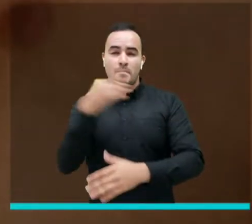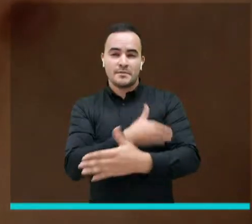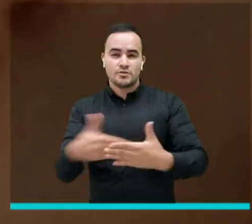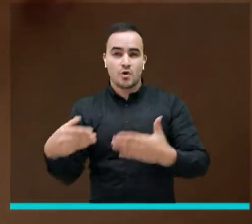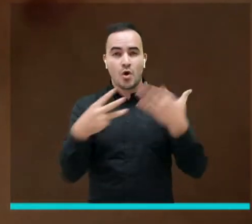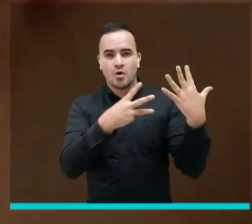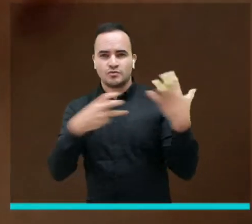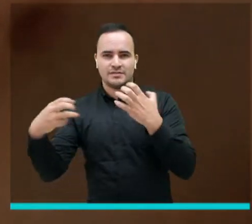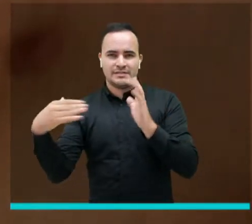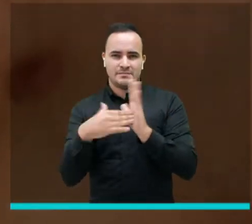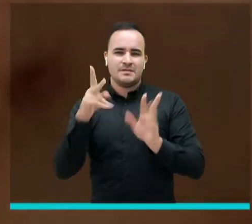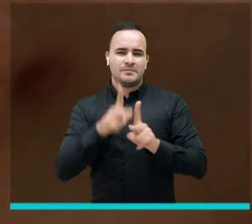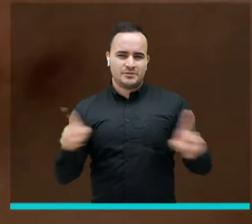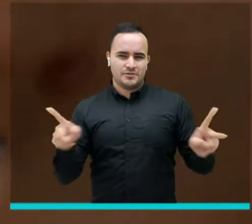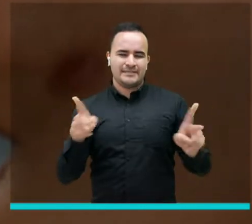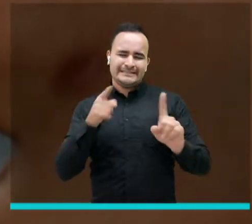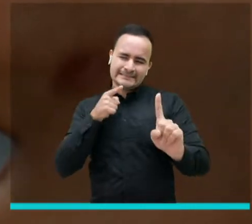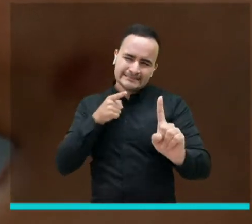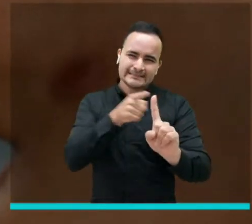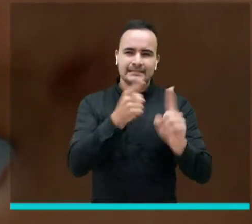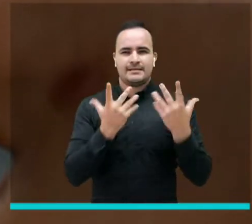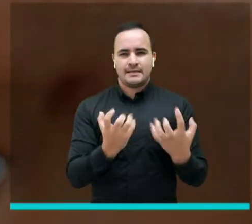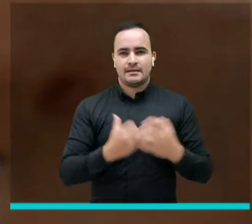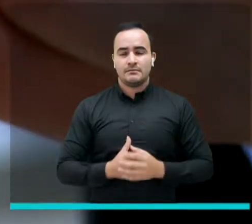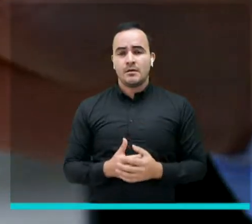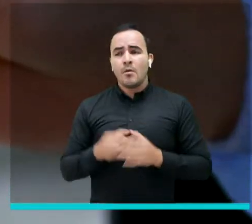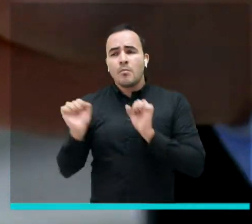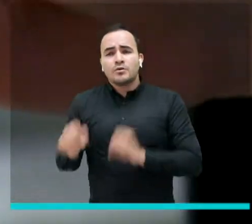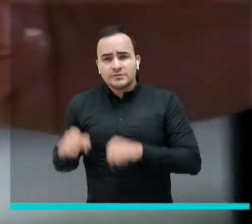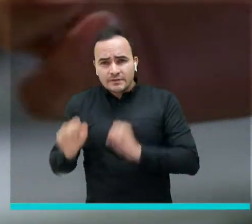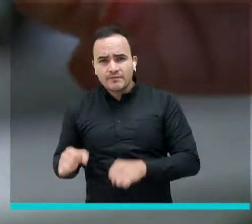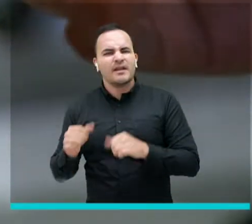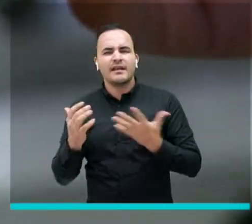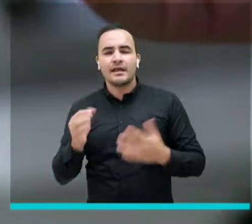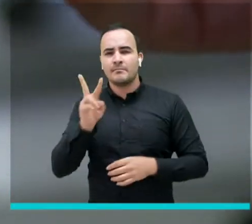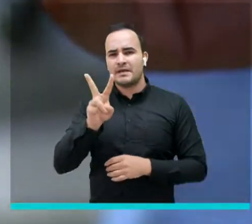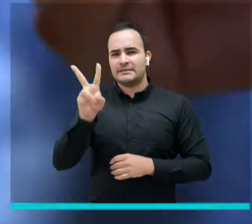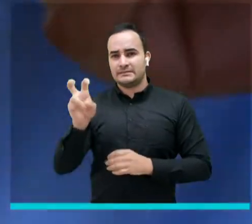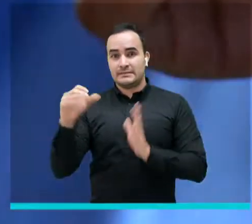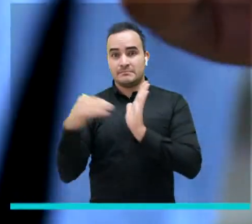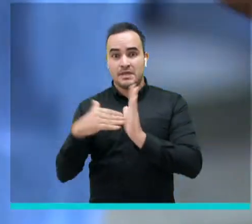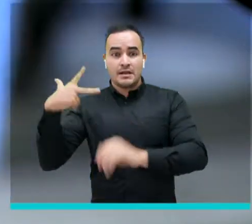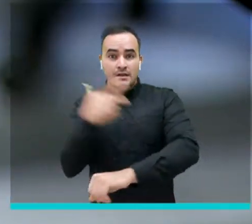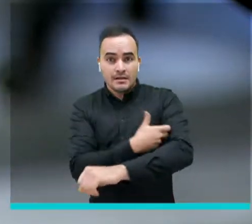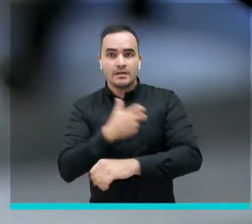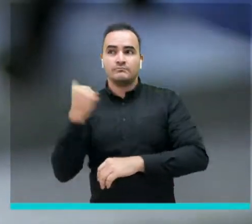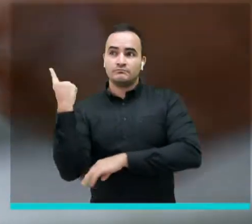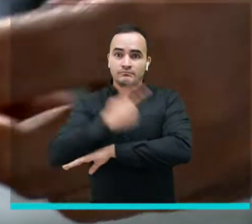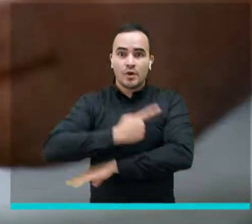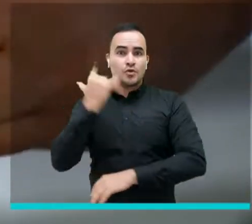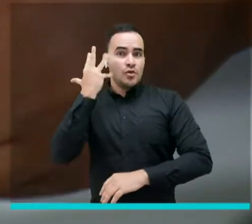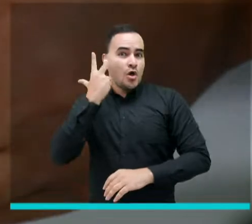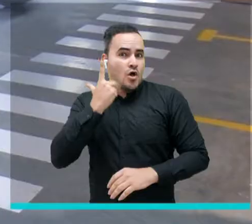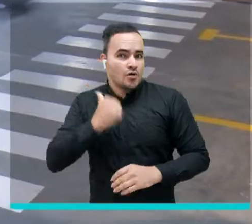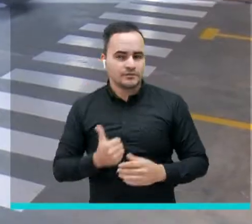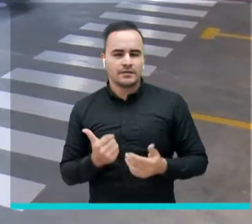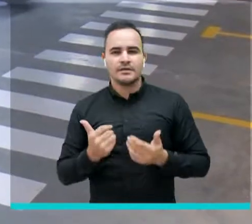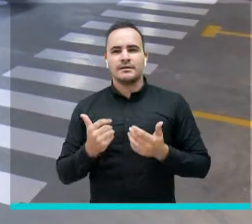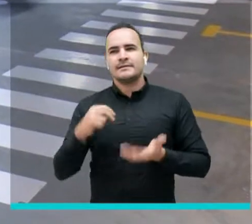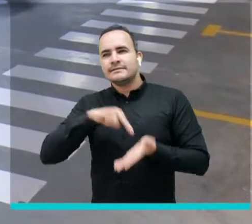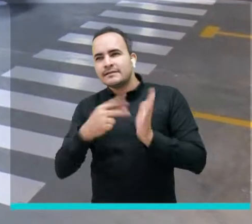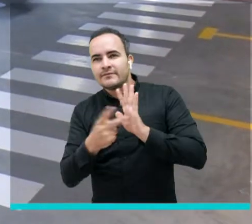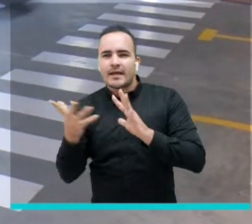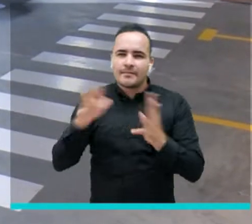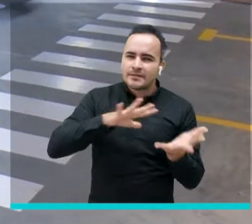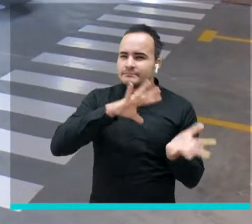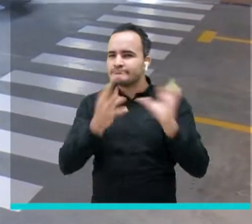de un millón ochocientas mil personas tenemos una capacidad de colocar 27 mil dosis diarias esto quiere decir en